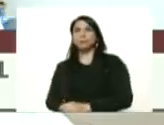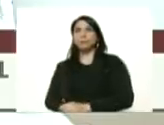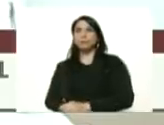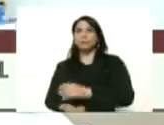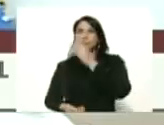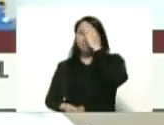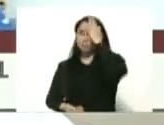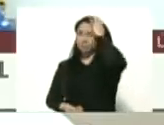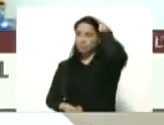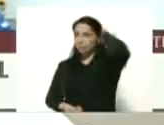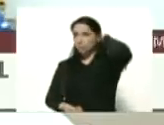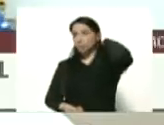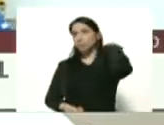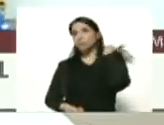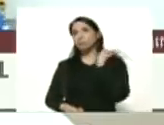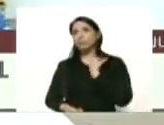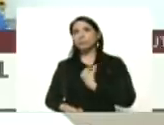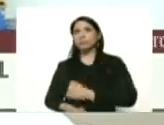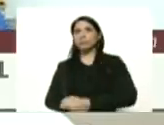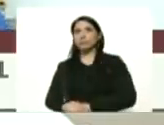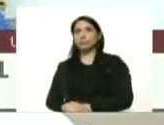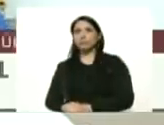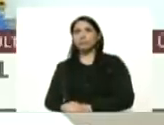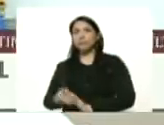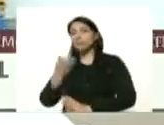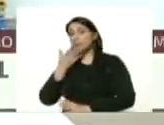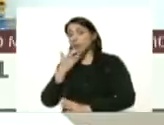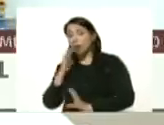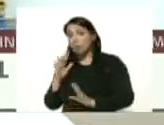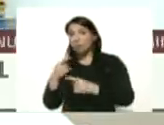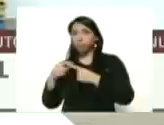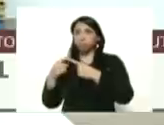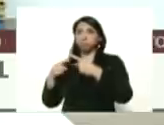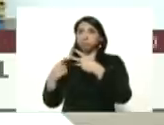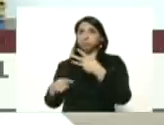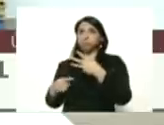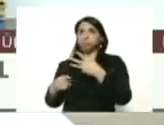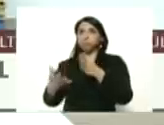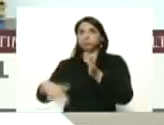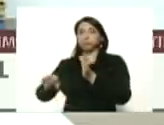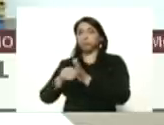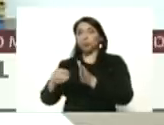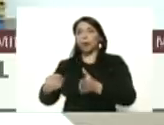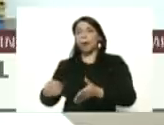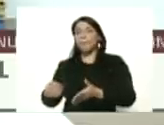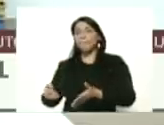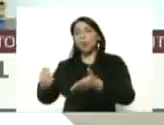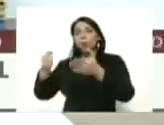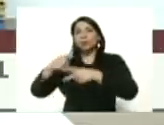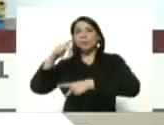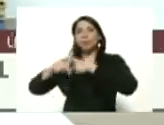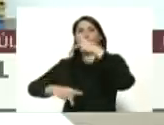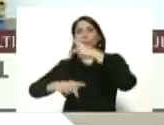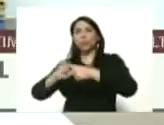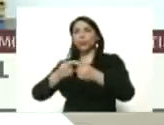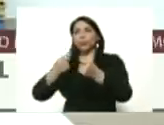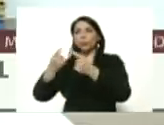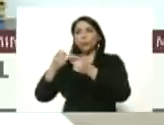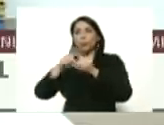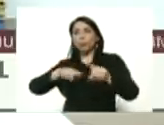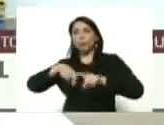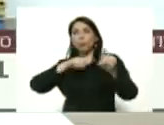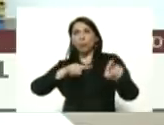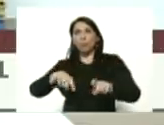y otras cosas más por ejemplo reactivar la bolsa de productos e insumos agropecuarios de